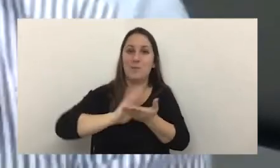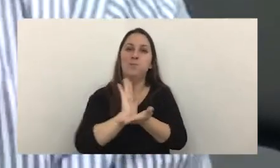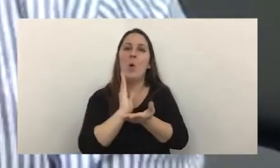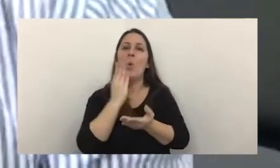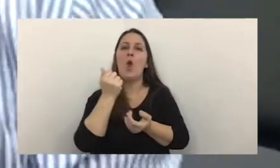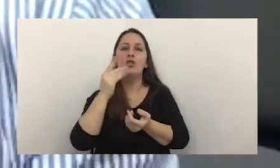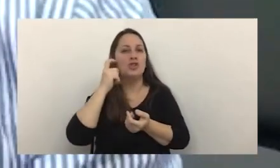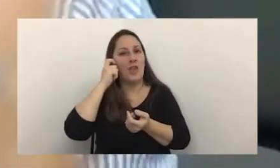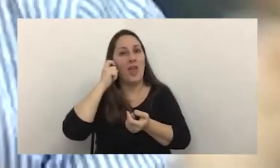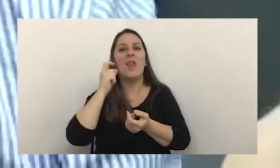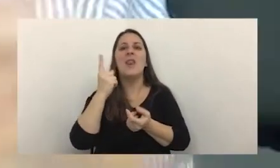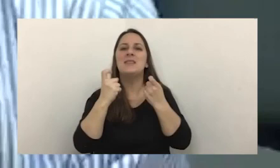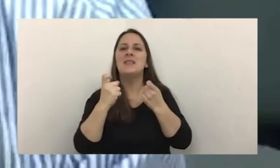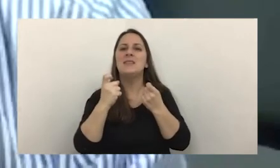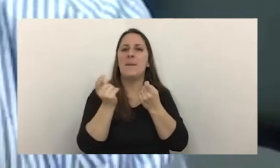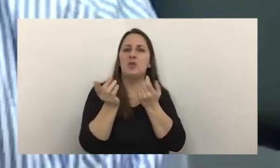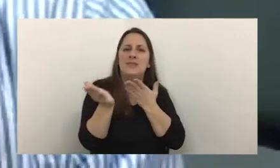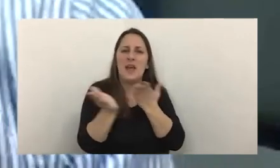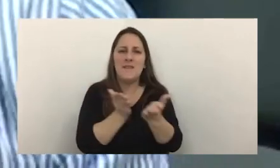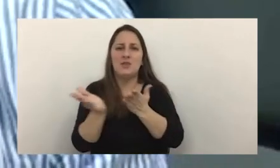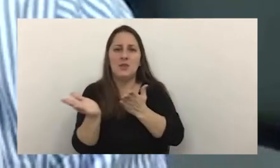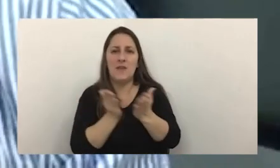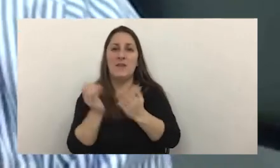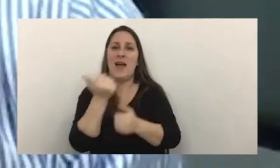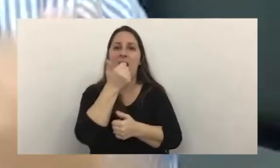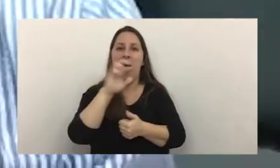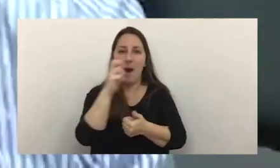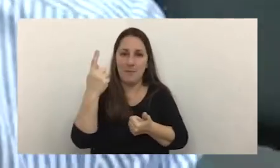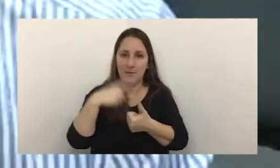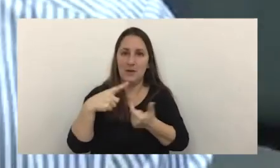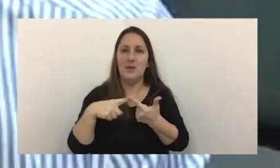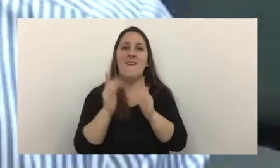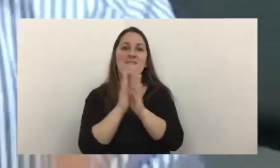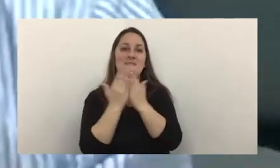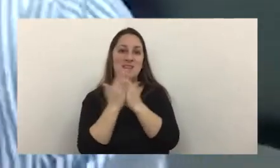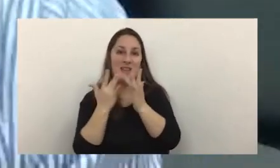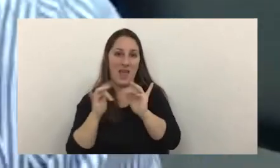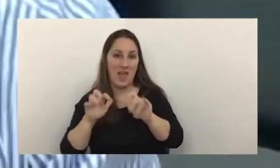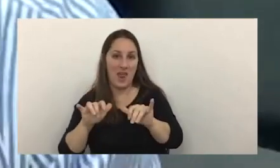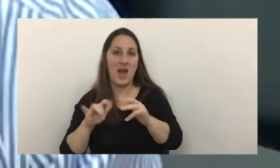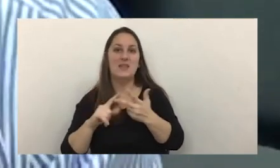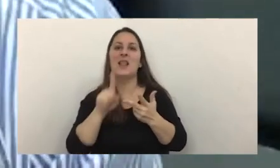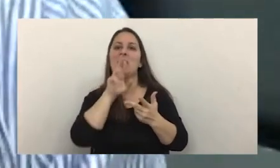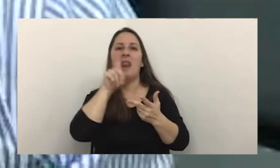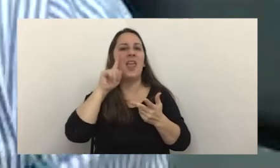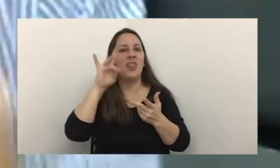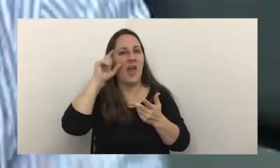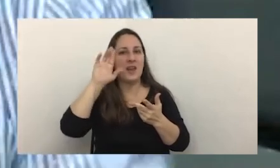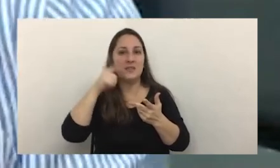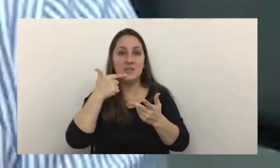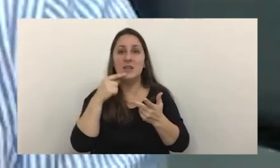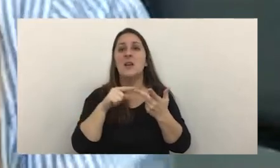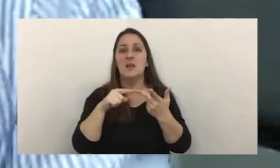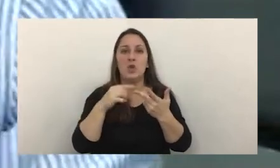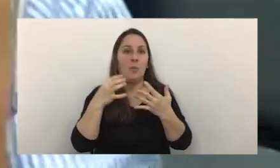necesitamos capas de servicio que son las aplicaciones las billeteras los traders que son